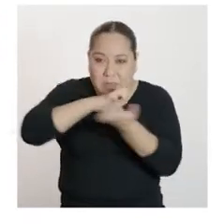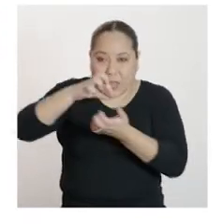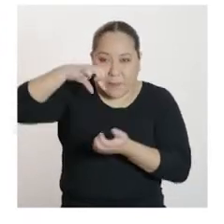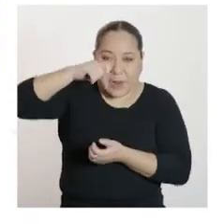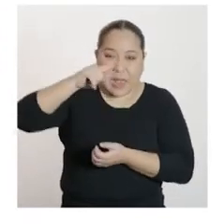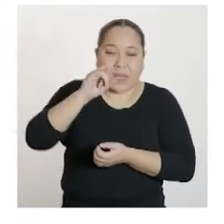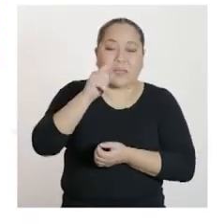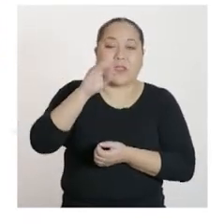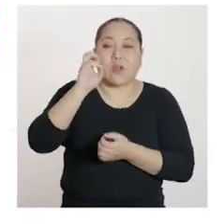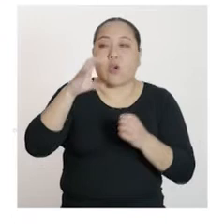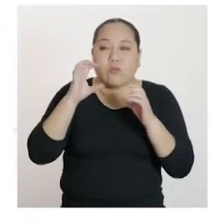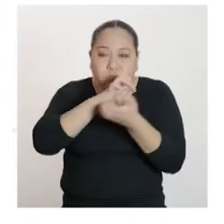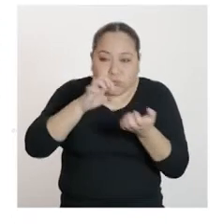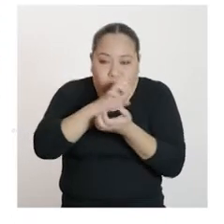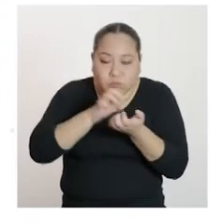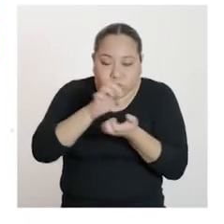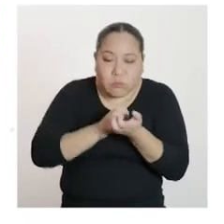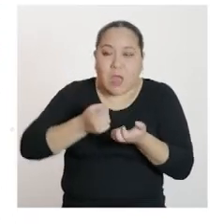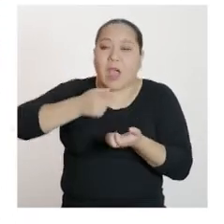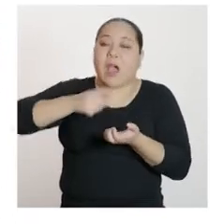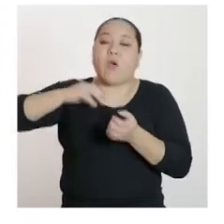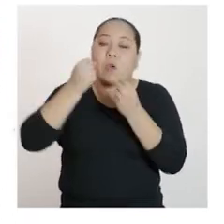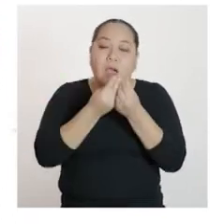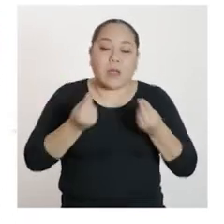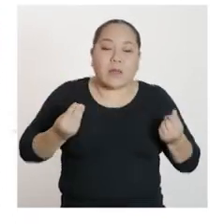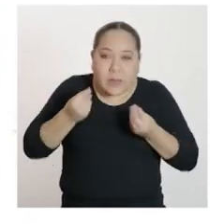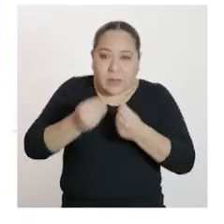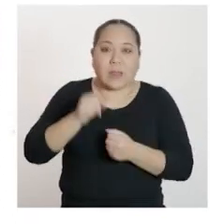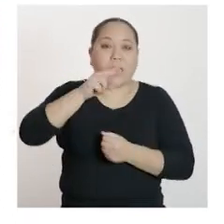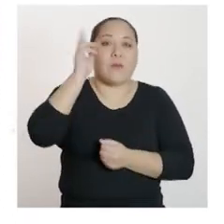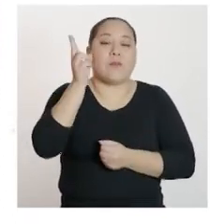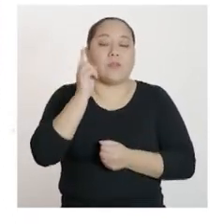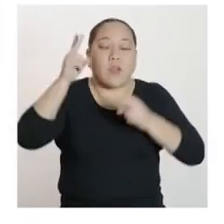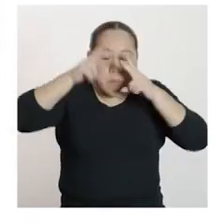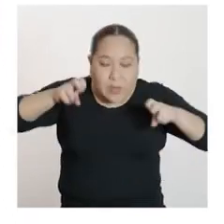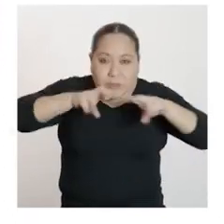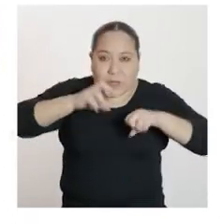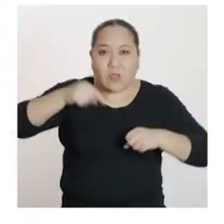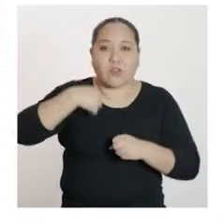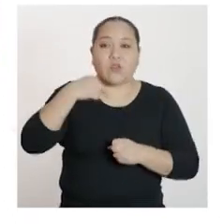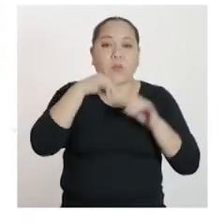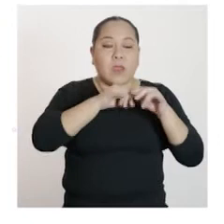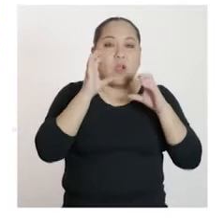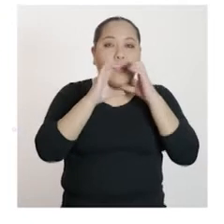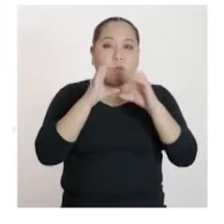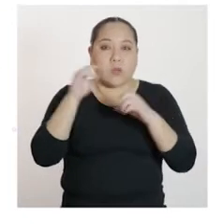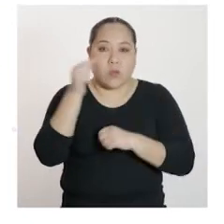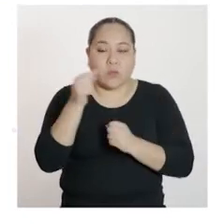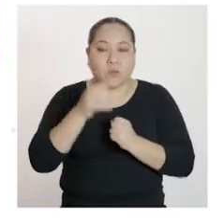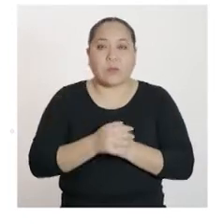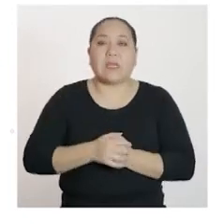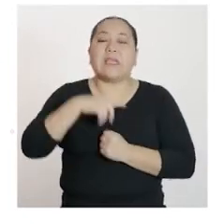PET, reciclado, cemento, agua y arena. La profesora ha investigado. Me quedé conversando un rato con ellos.